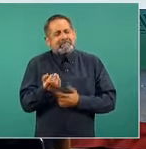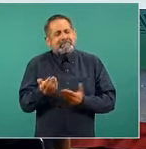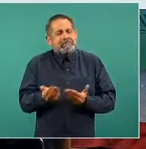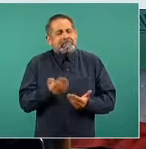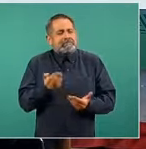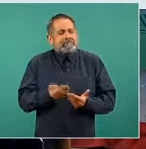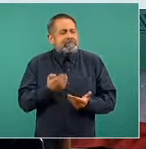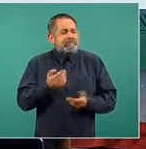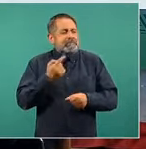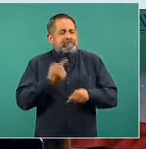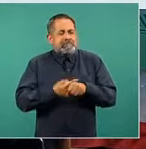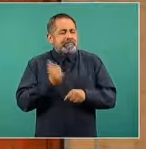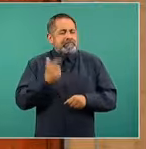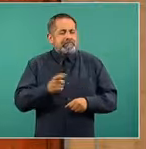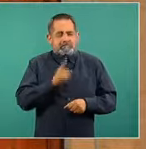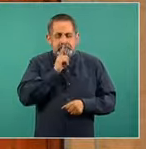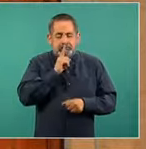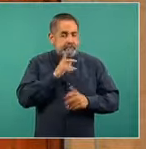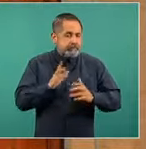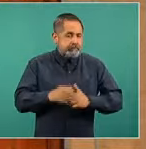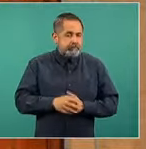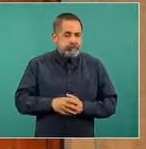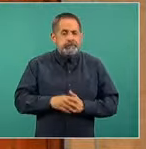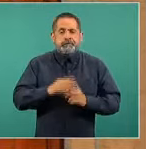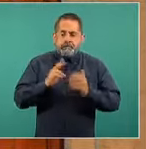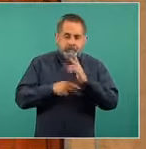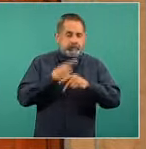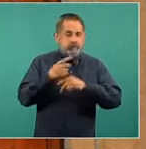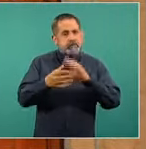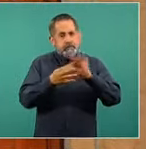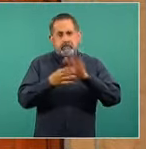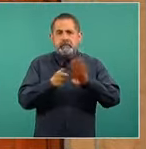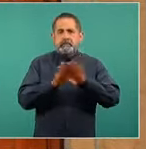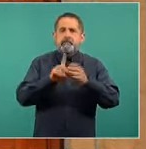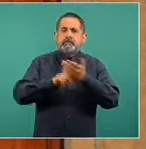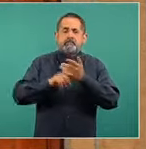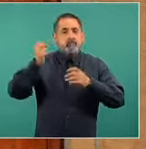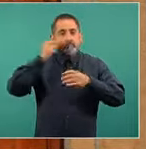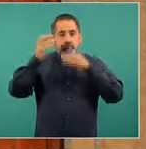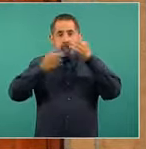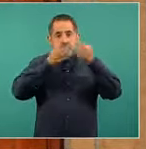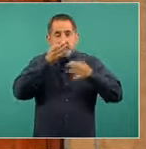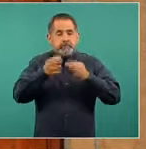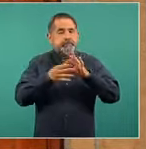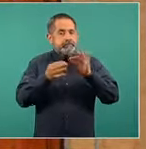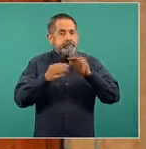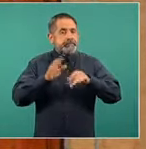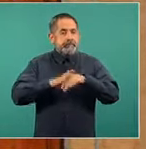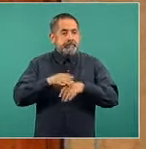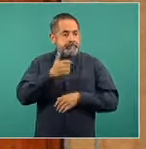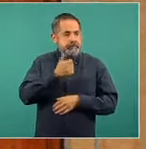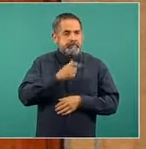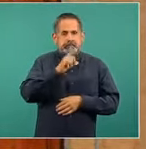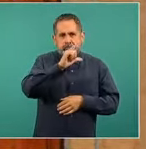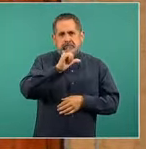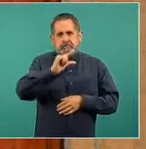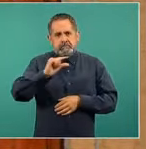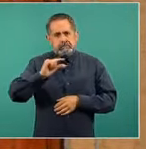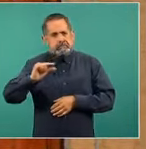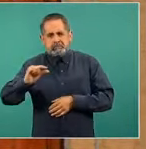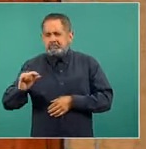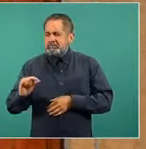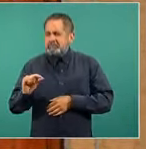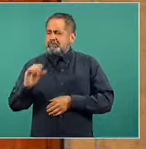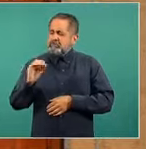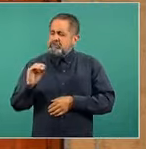Como hemos venido haciendo notar en las diferentes conferencias, esta proporción ha ido disminuyendo, lo cual obviamente